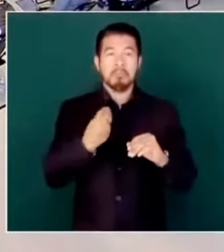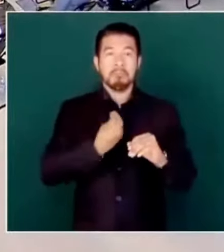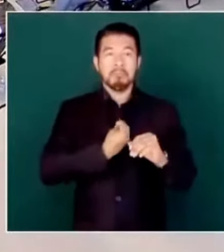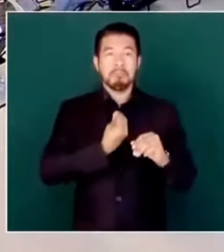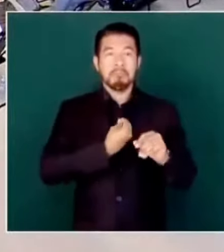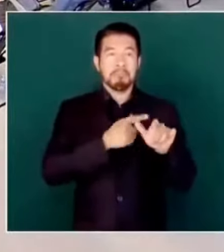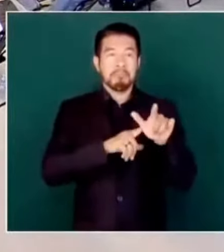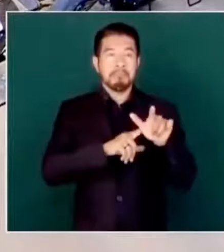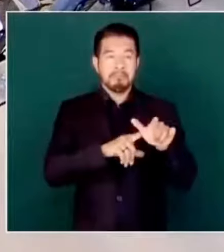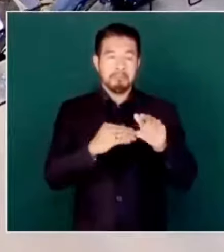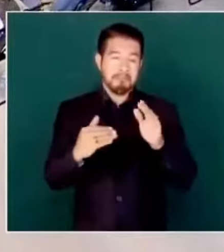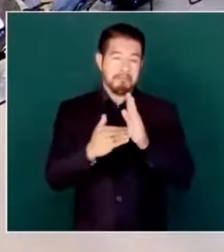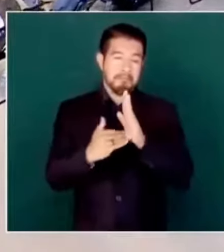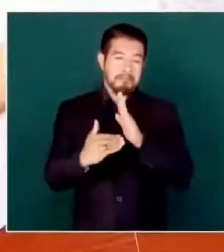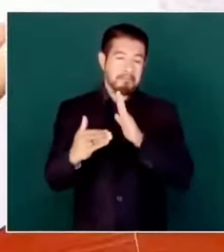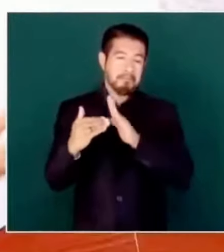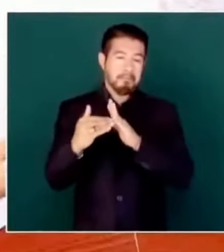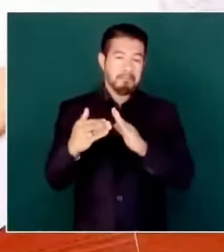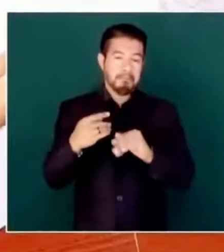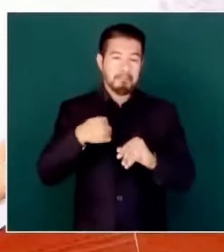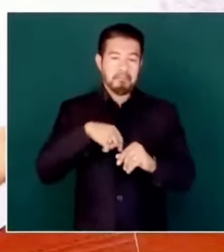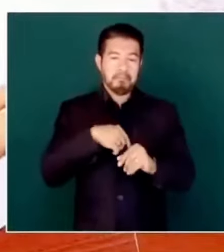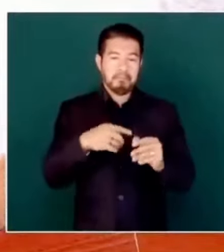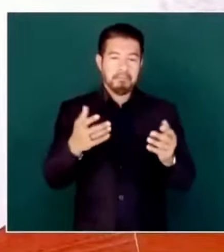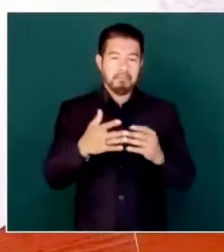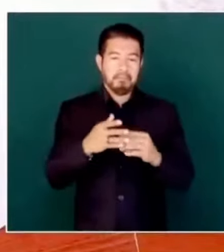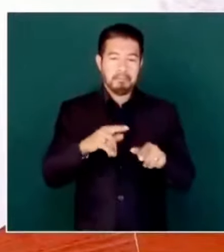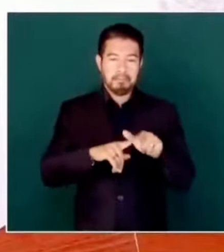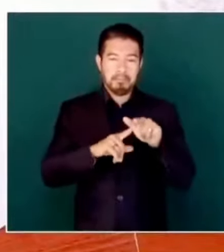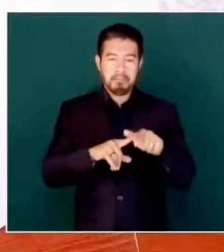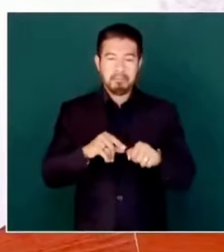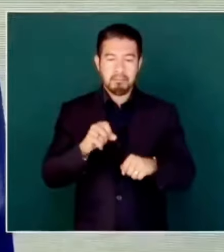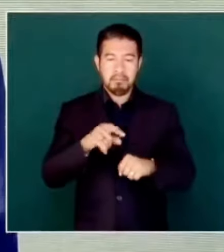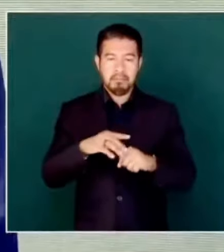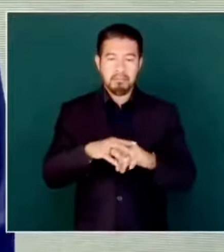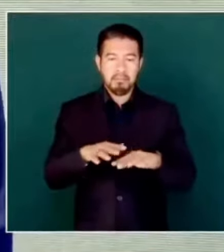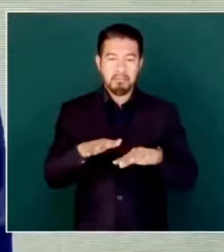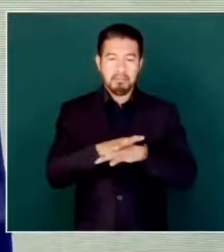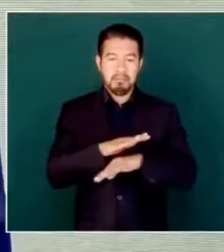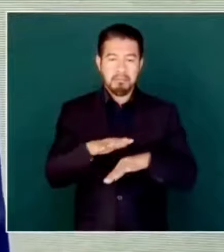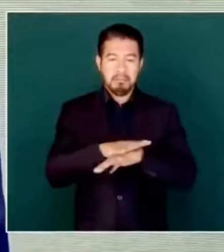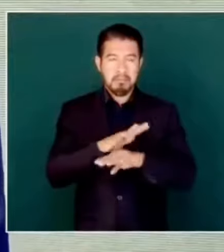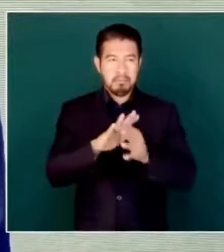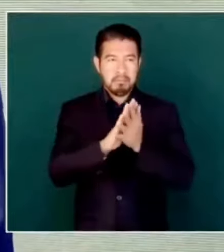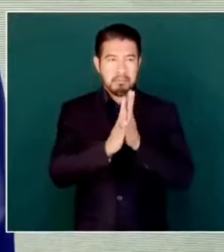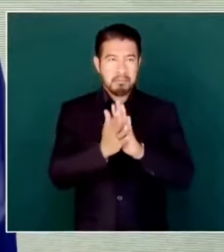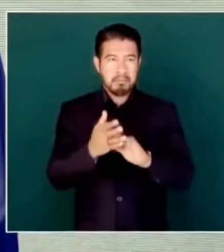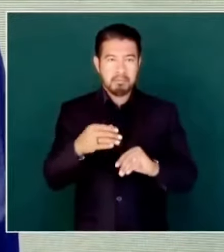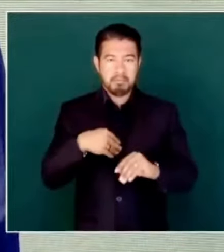millones los que han participado en esta transformación. No es una vanguardia,